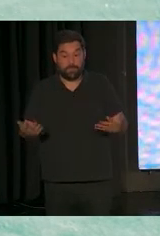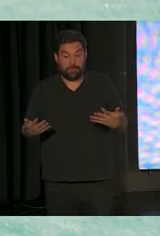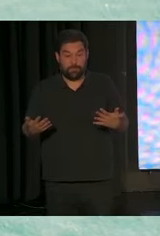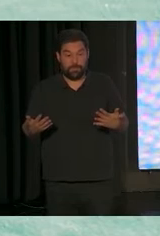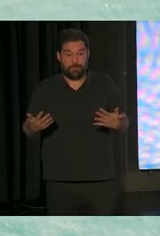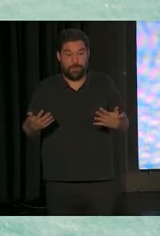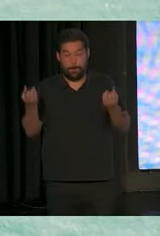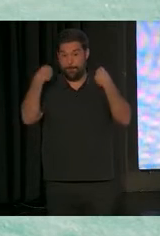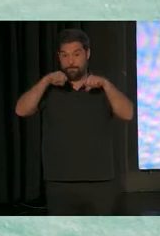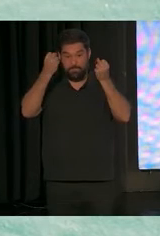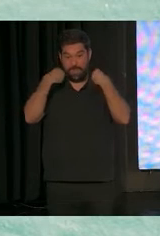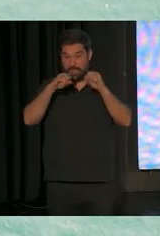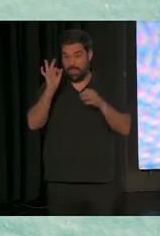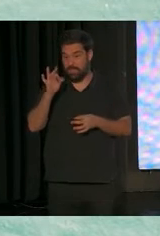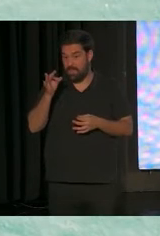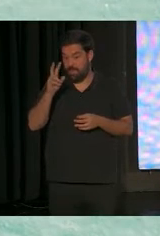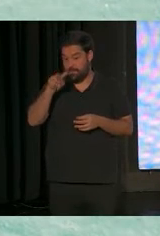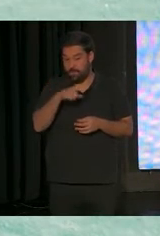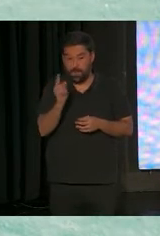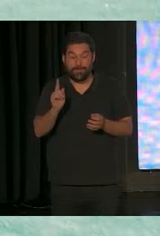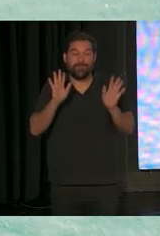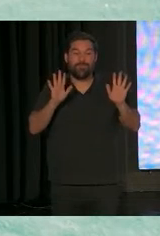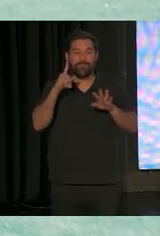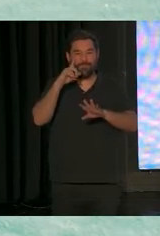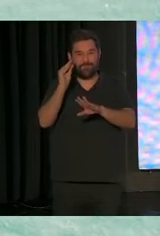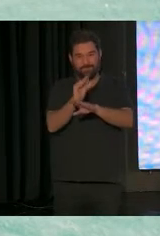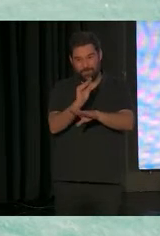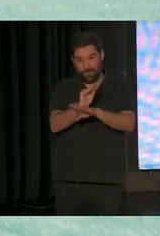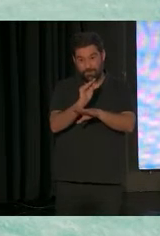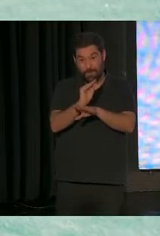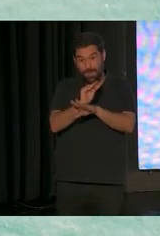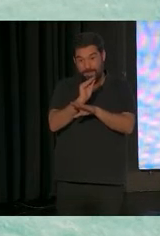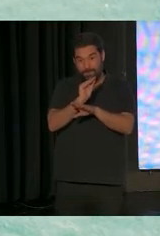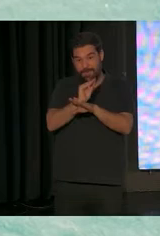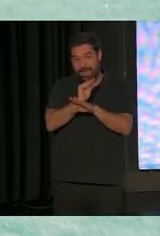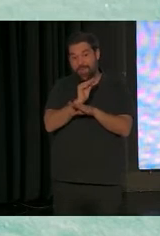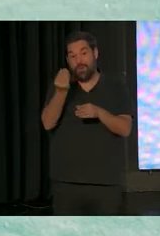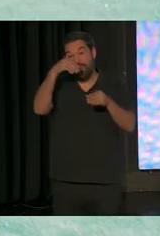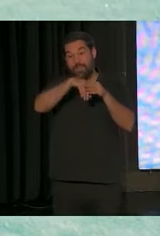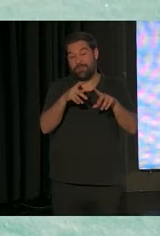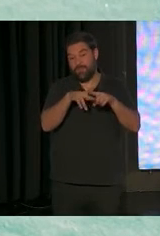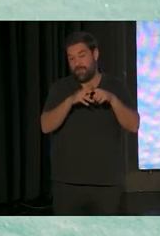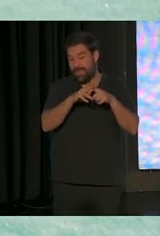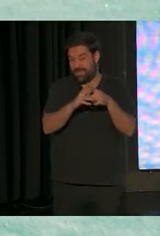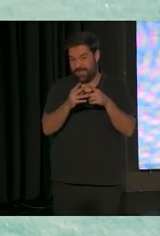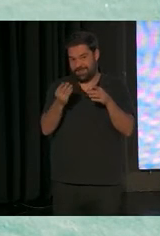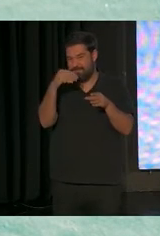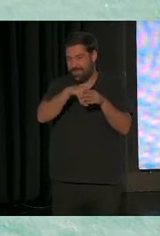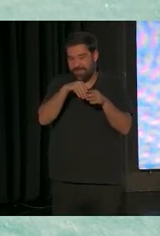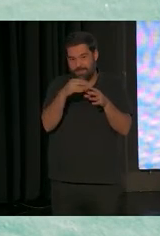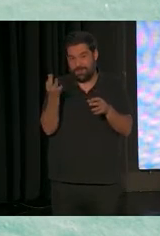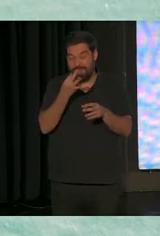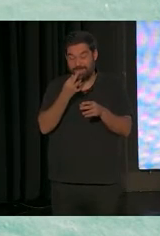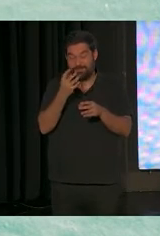las prácticas. Por lo tanto, cuidado. Cuidado lo que estamos metiendo en la maleta. Meter en la maleta no es solo hablar de